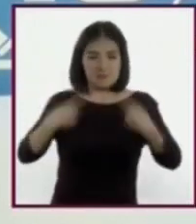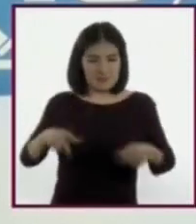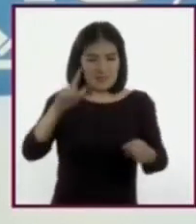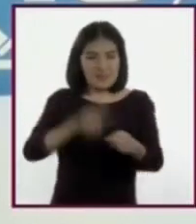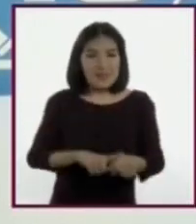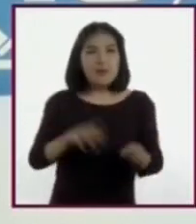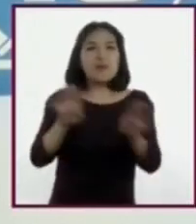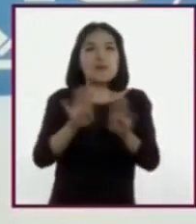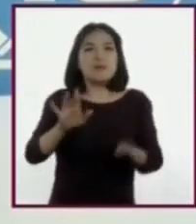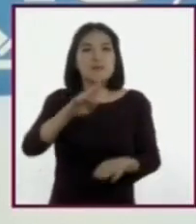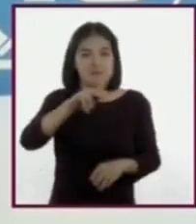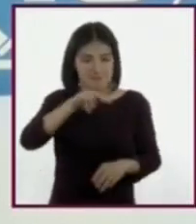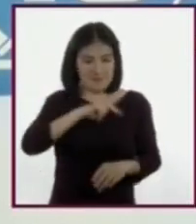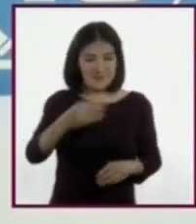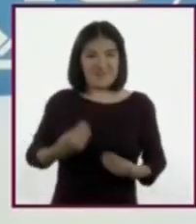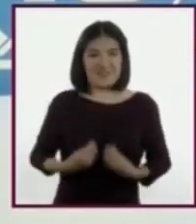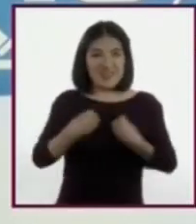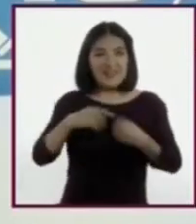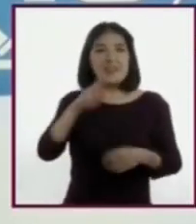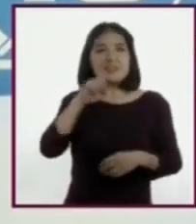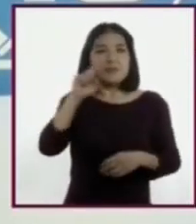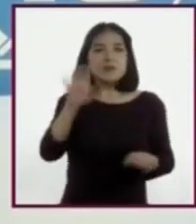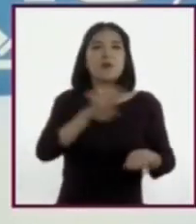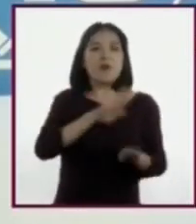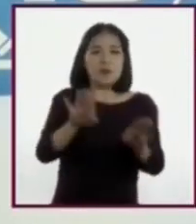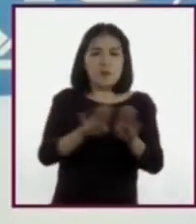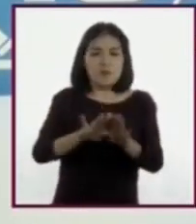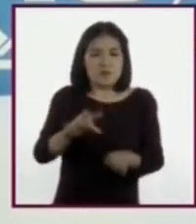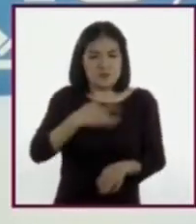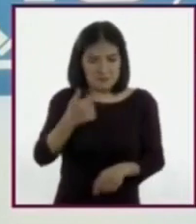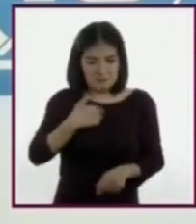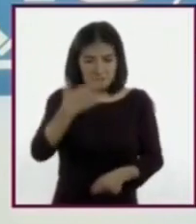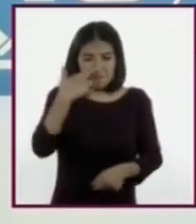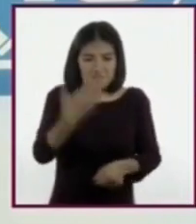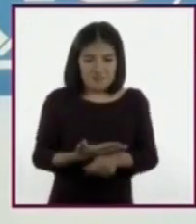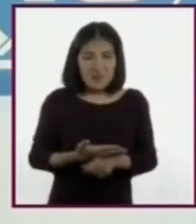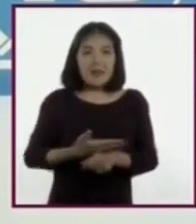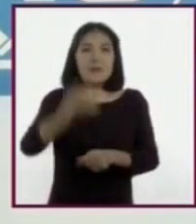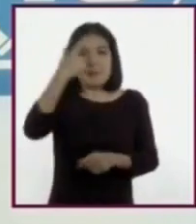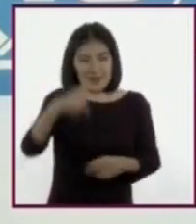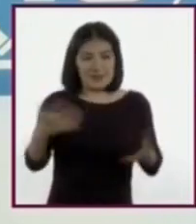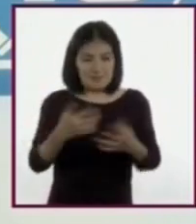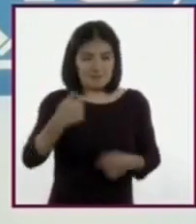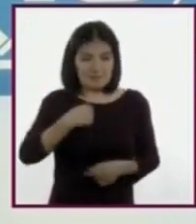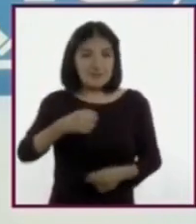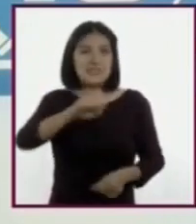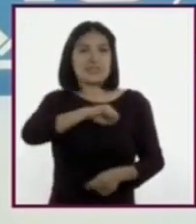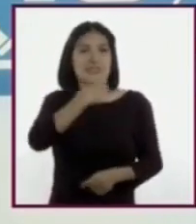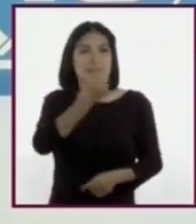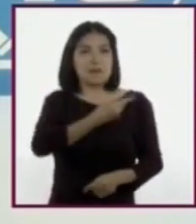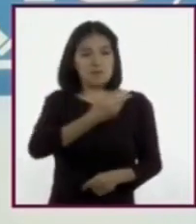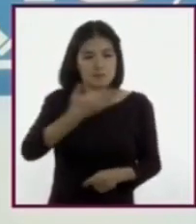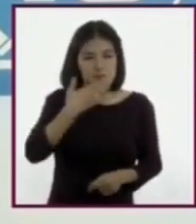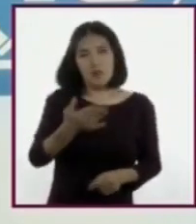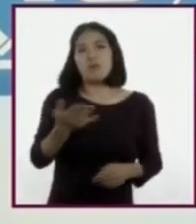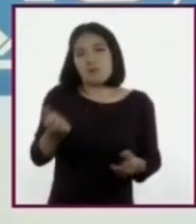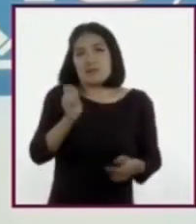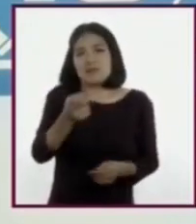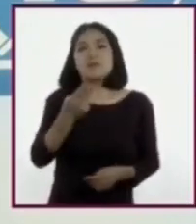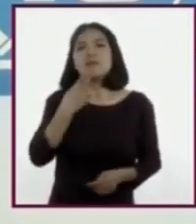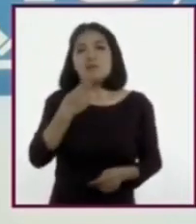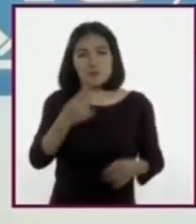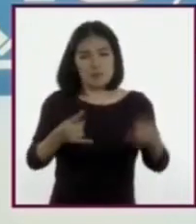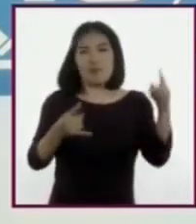vida sexual nos coloca a todos ante decisiones y responsabilidades con nuestra propia salud, como es el uso de métodos